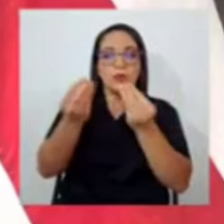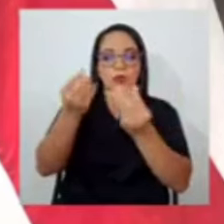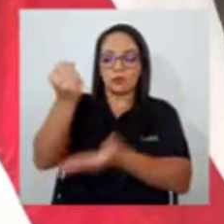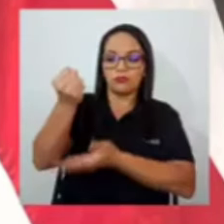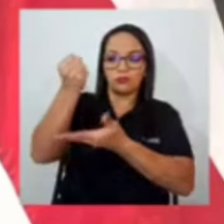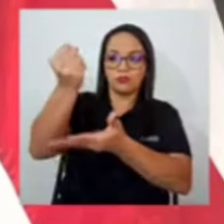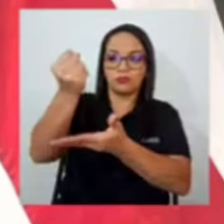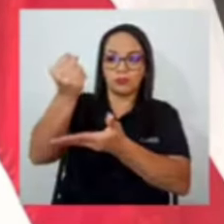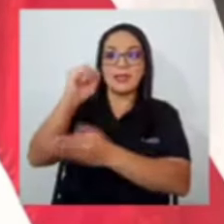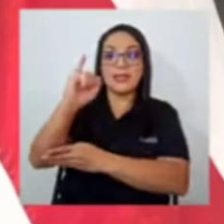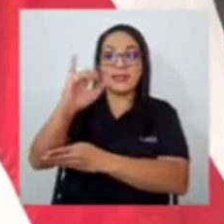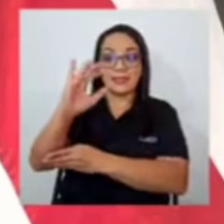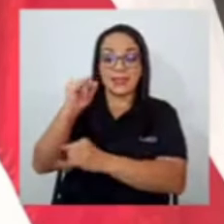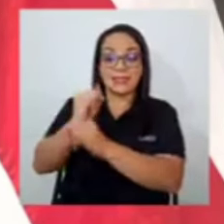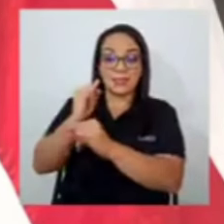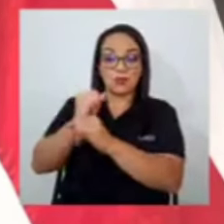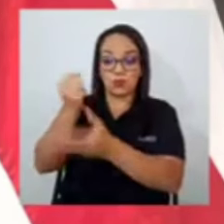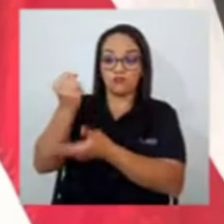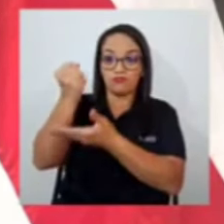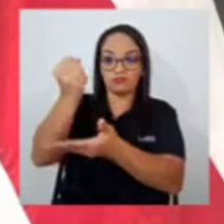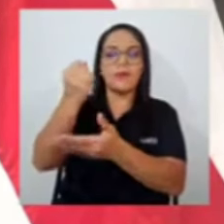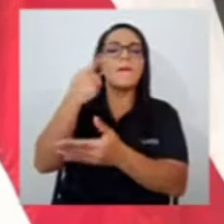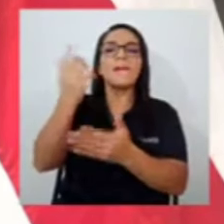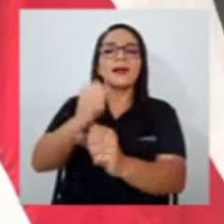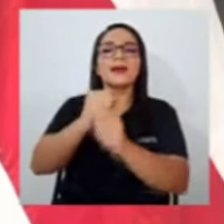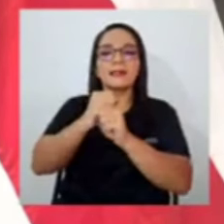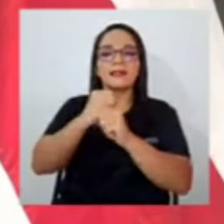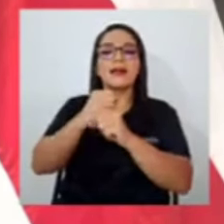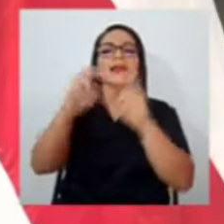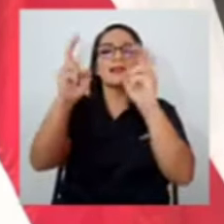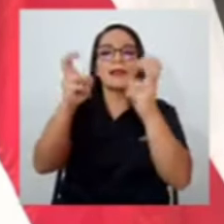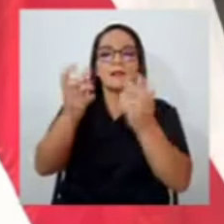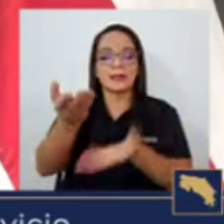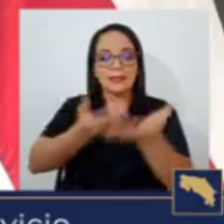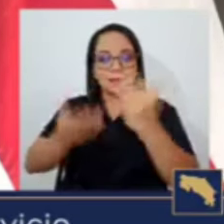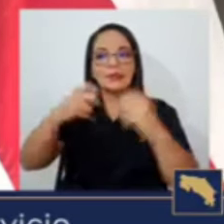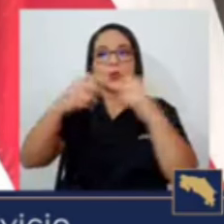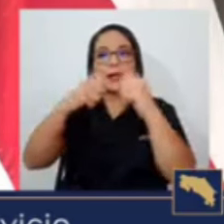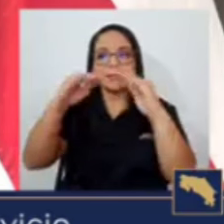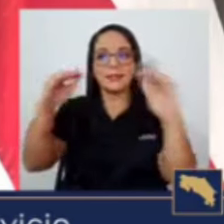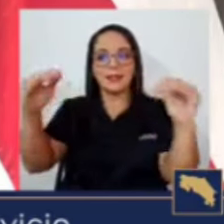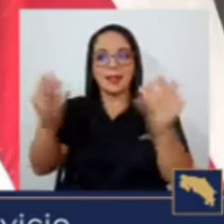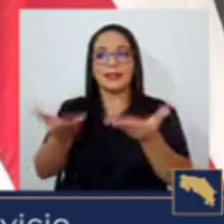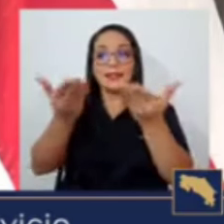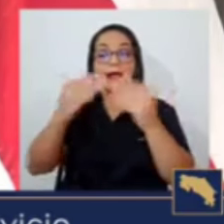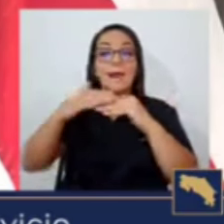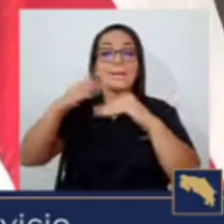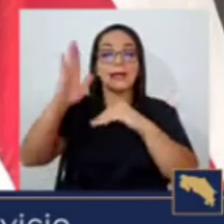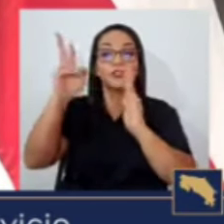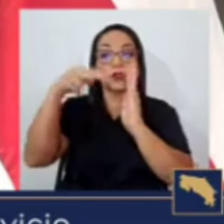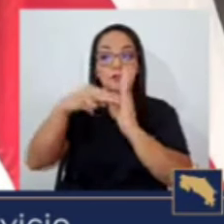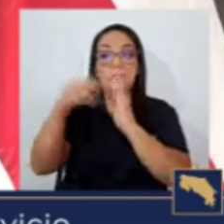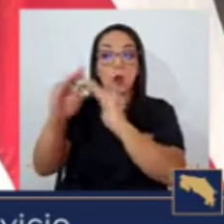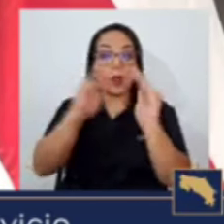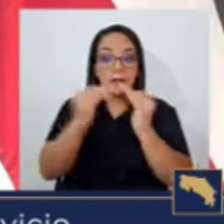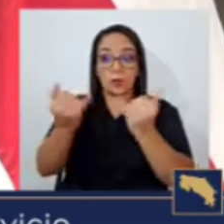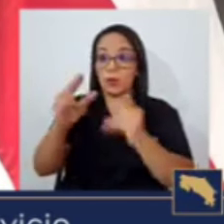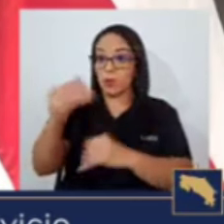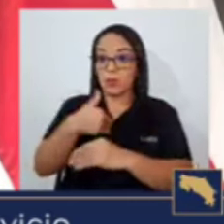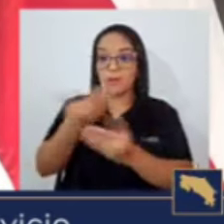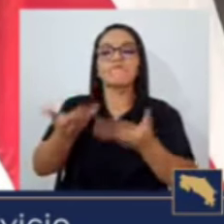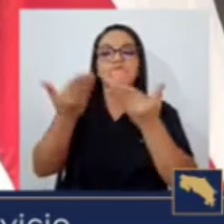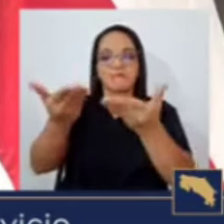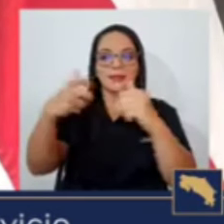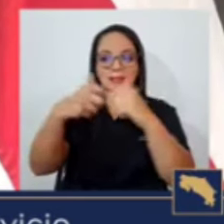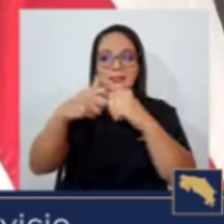garantizar el servicio de la electricidad a más de dos mil hogares costarricenses. El señor